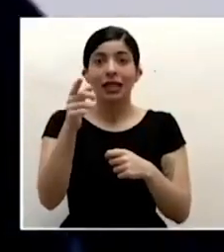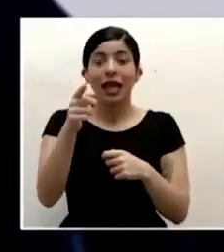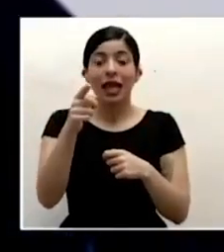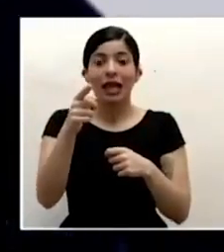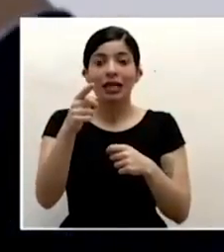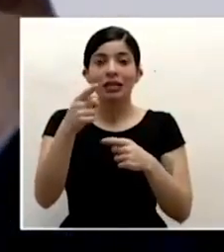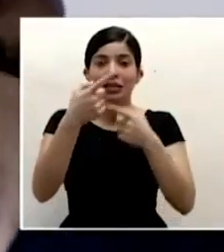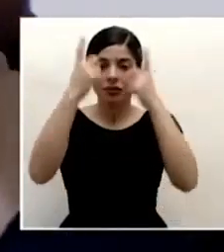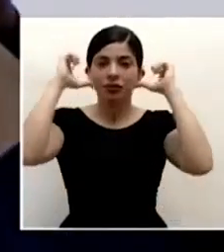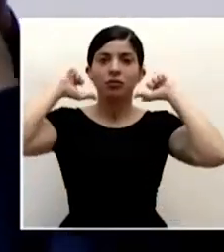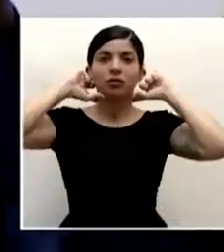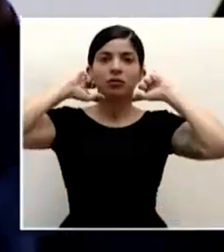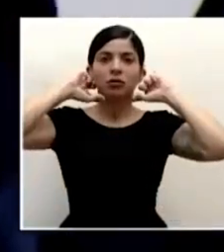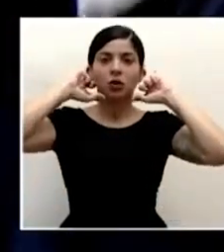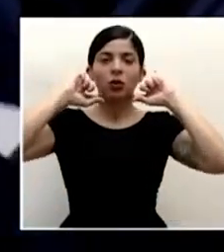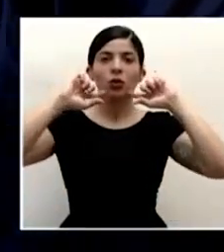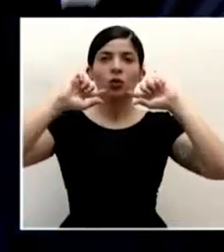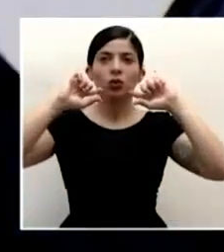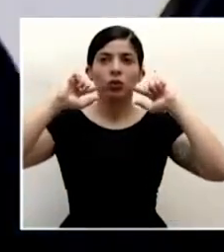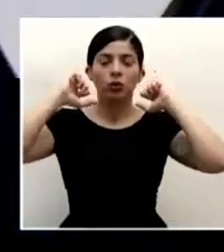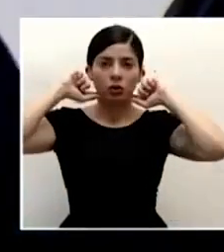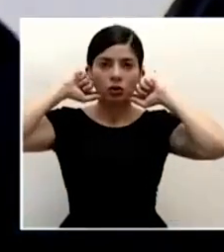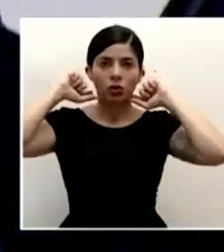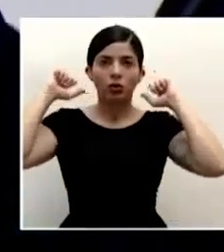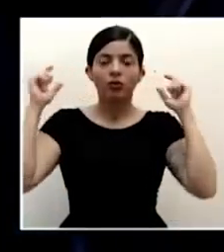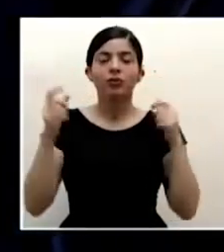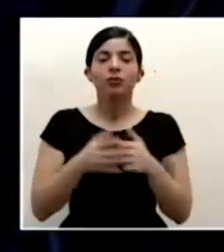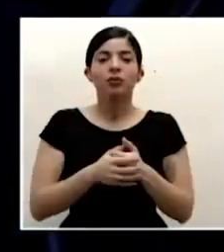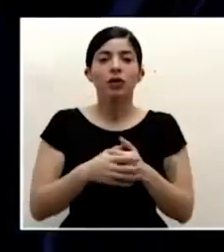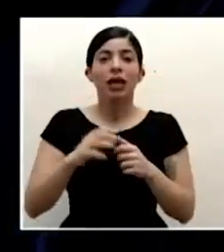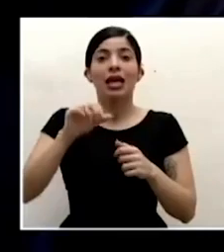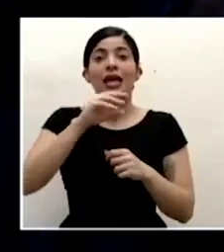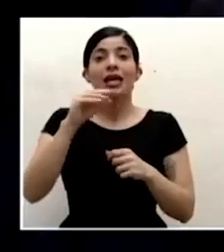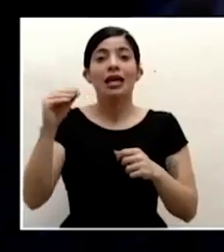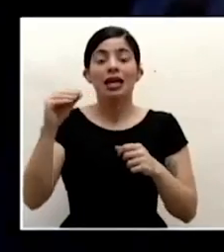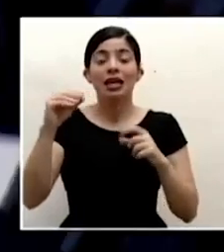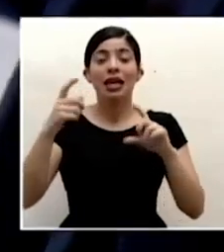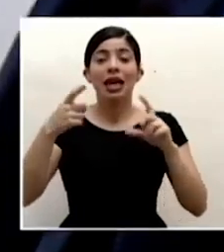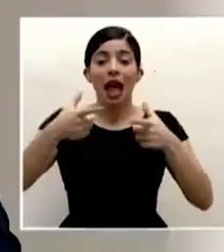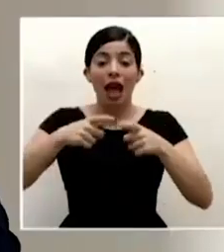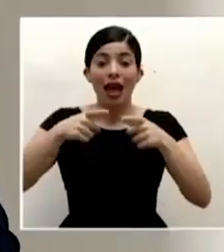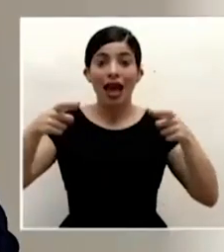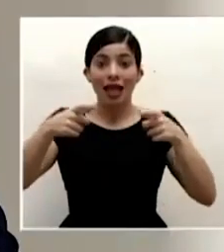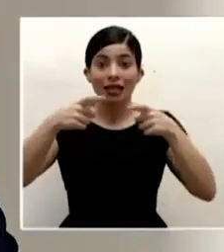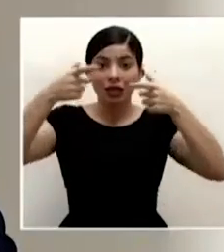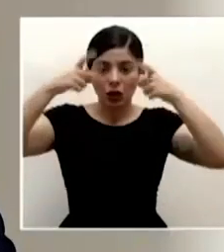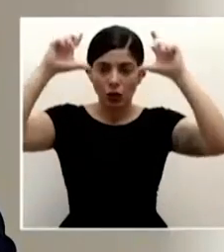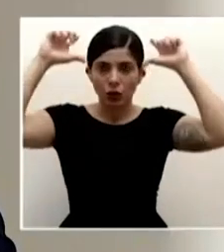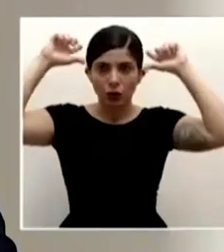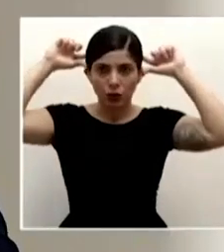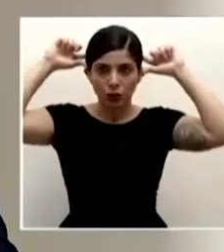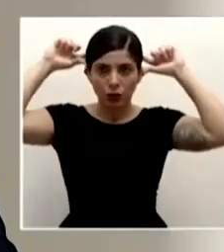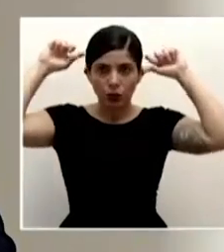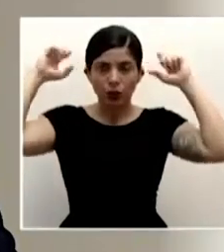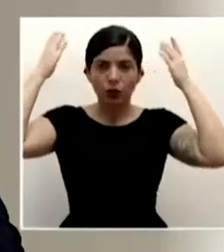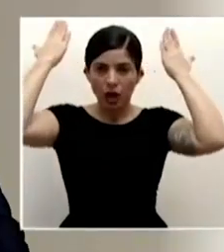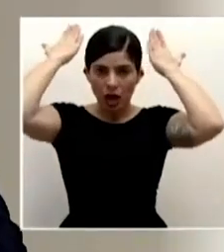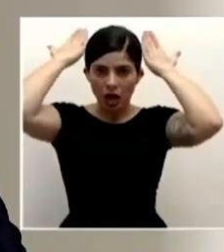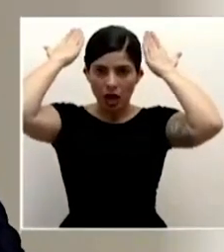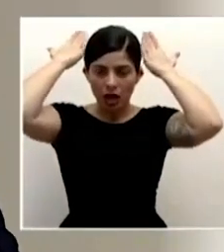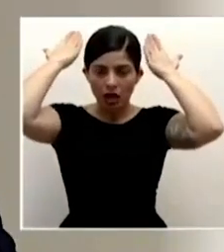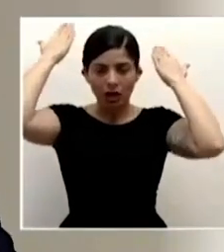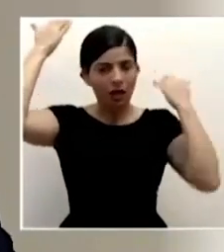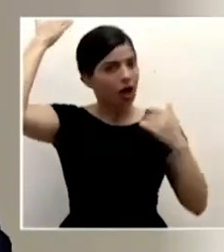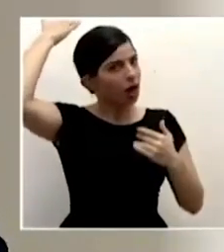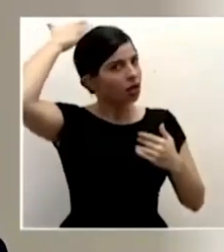la nuca y la parte de de abajo y el elástico de arriba iría más bien hacia esta zona occipital la parte de